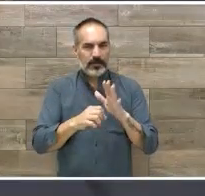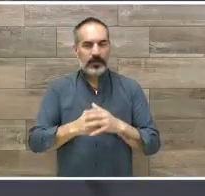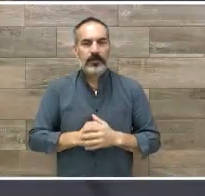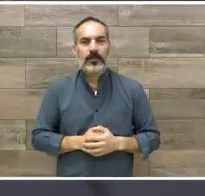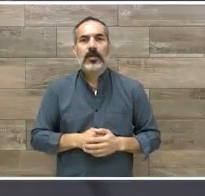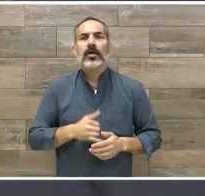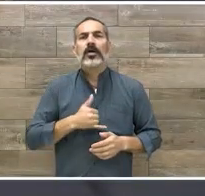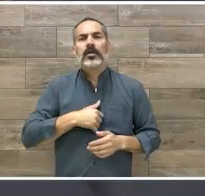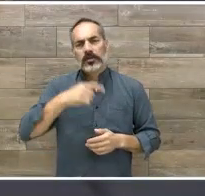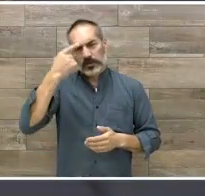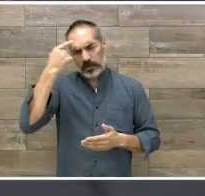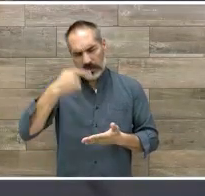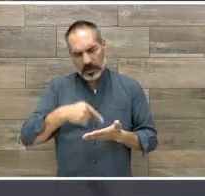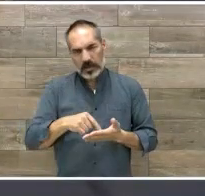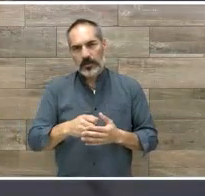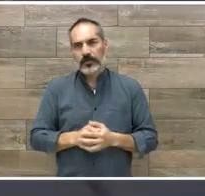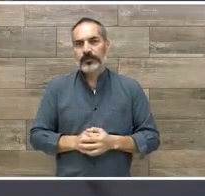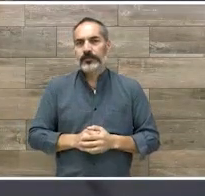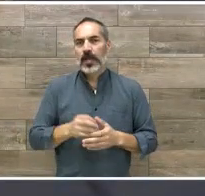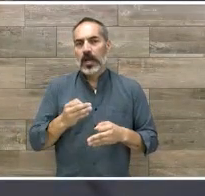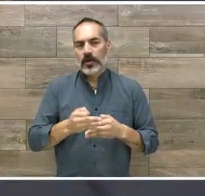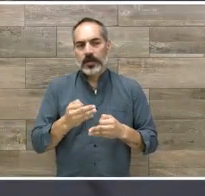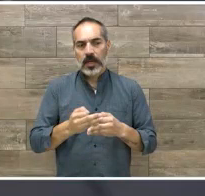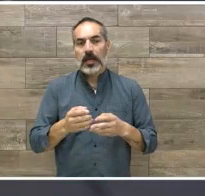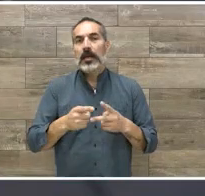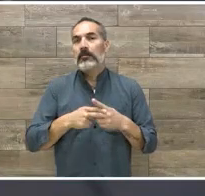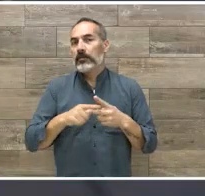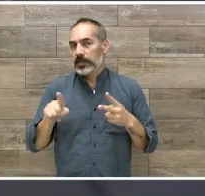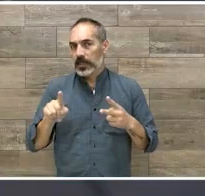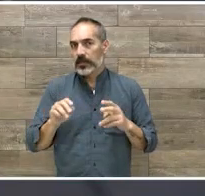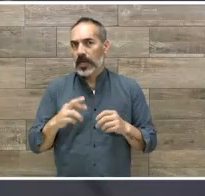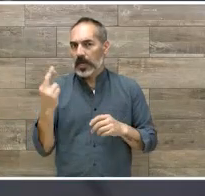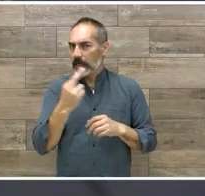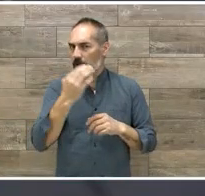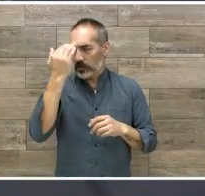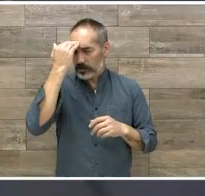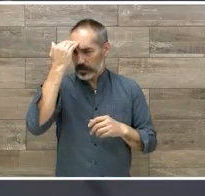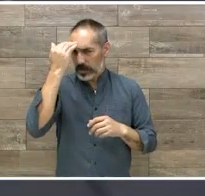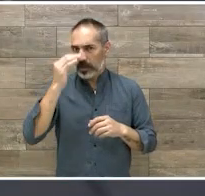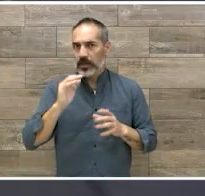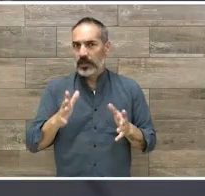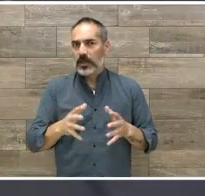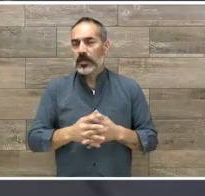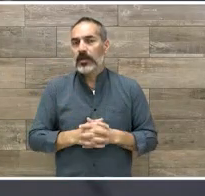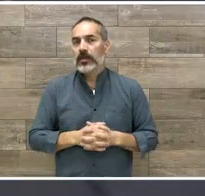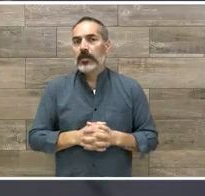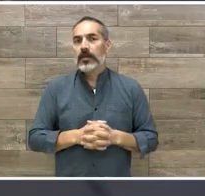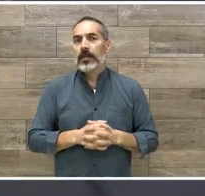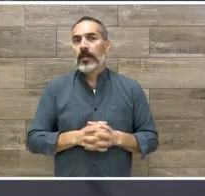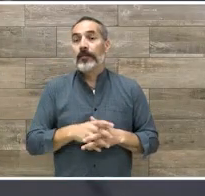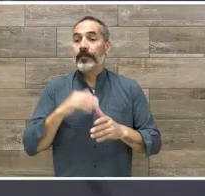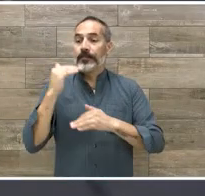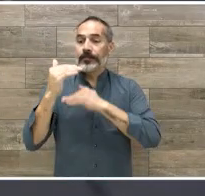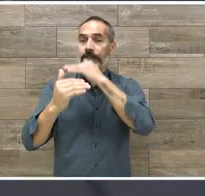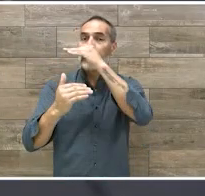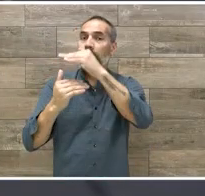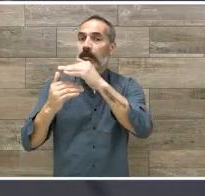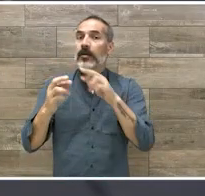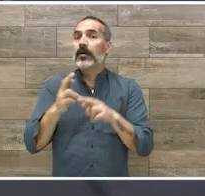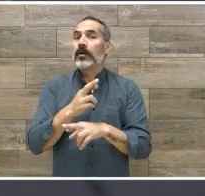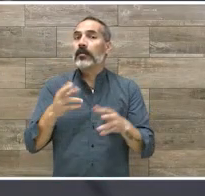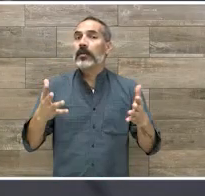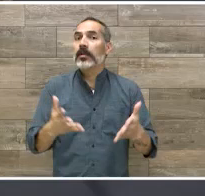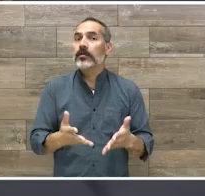que se está empezando a reconocer como parte primordial del proceso de rehabilitación, básicamente